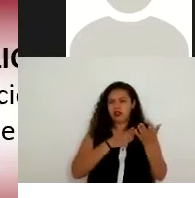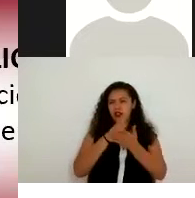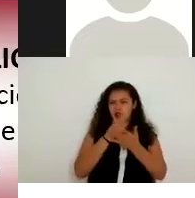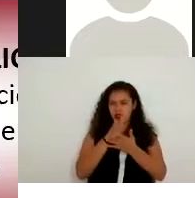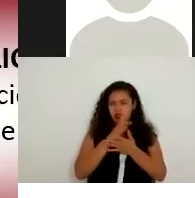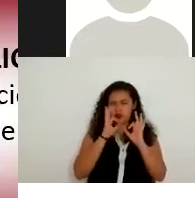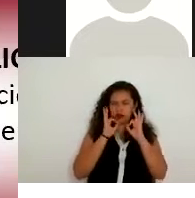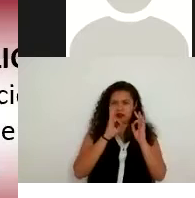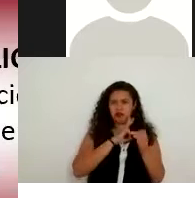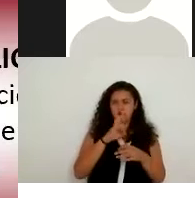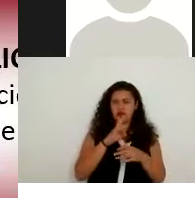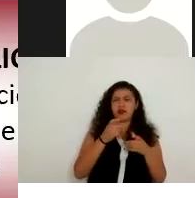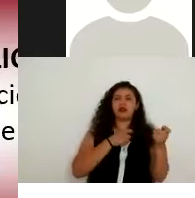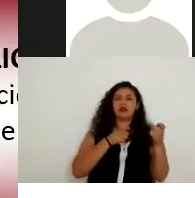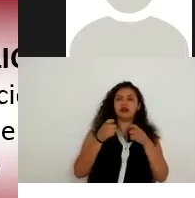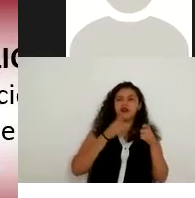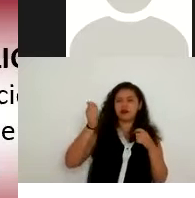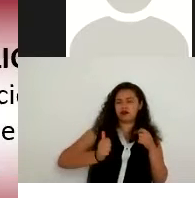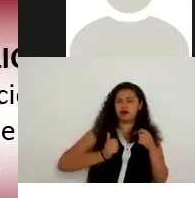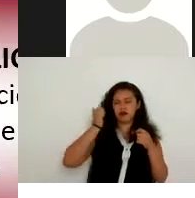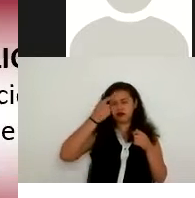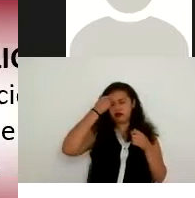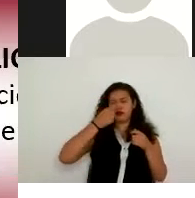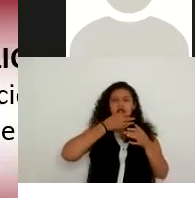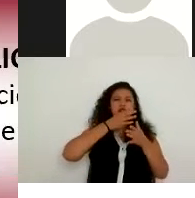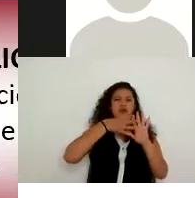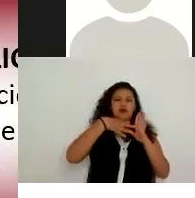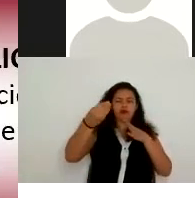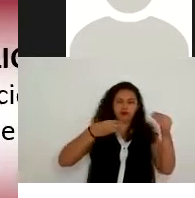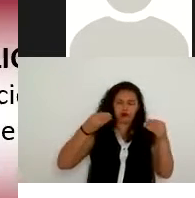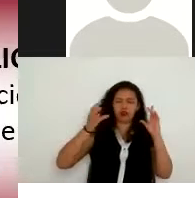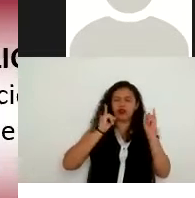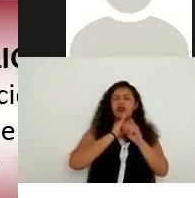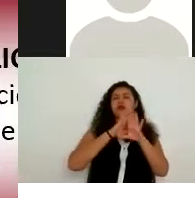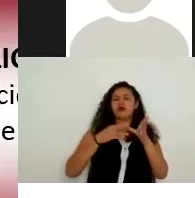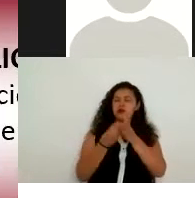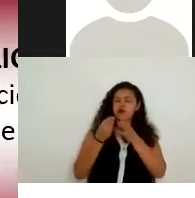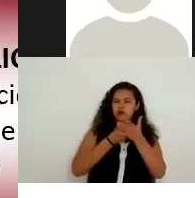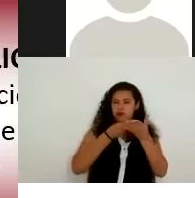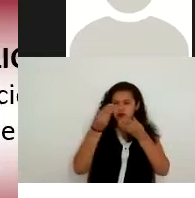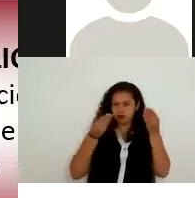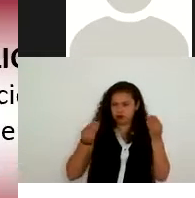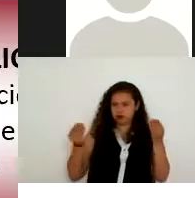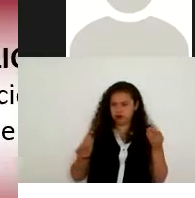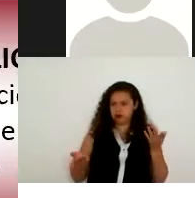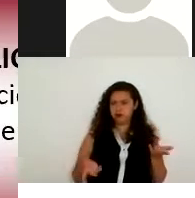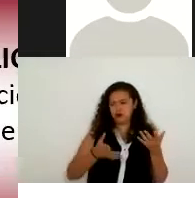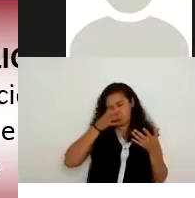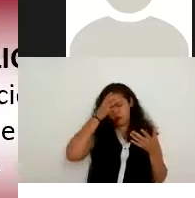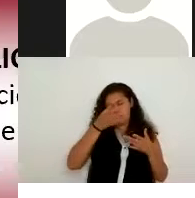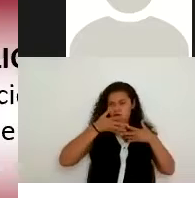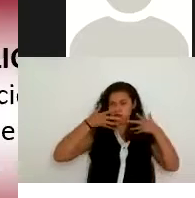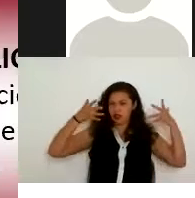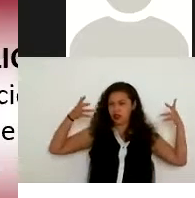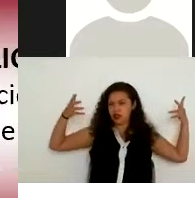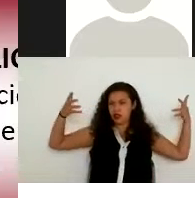manejo aprovechamiento transferencia o disposición de datos personales si se fijan el concepto es muy amplio para el tema